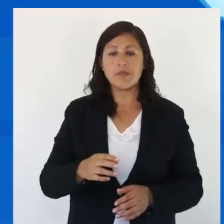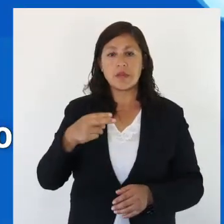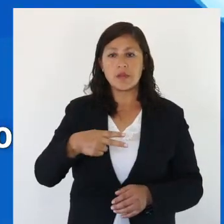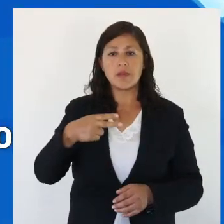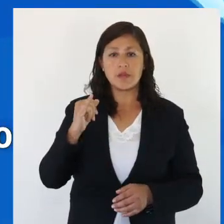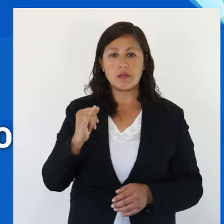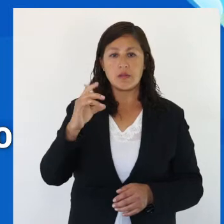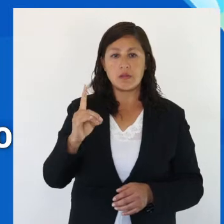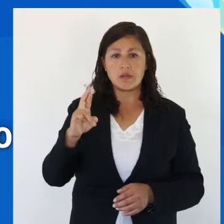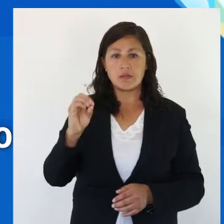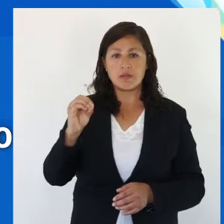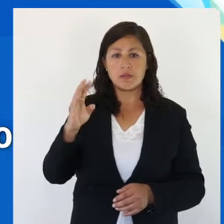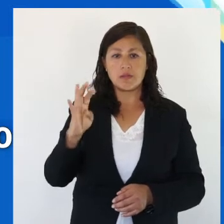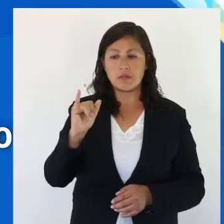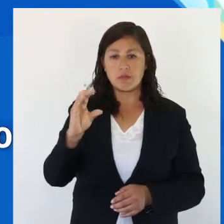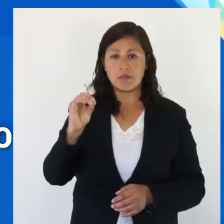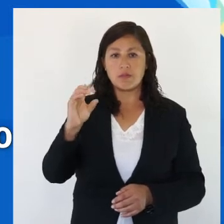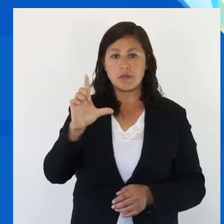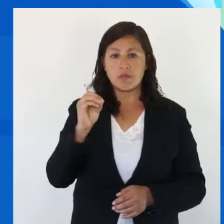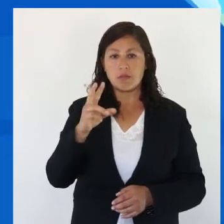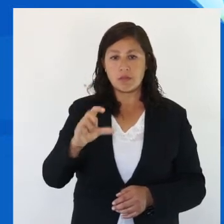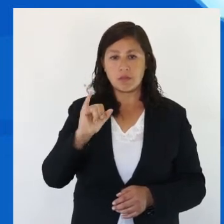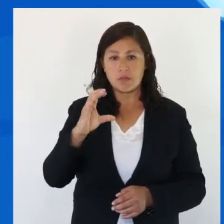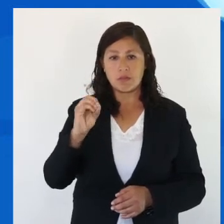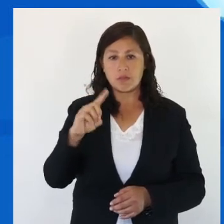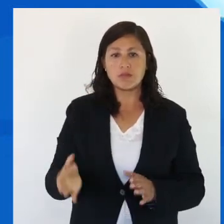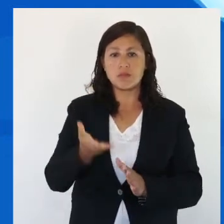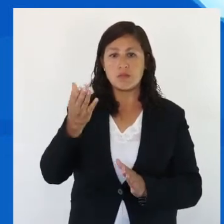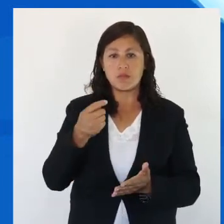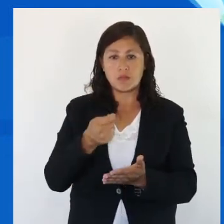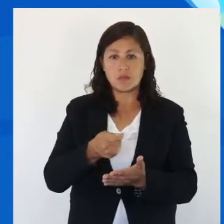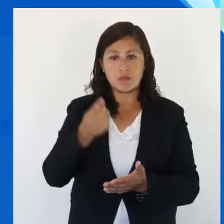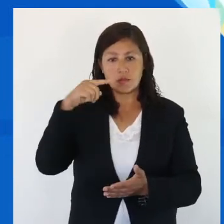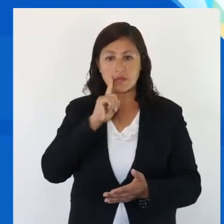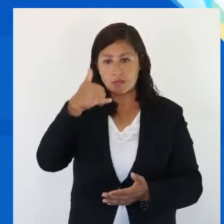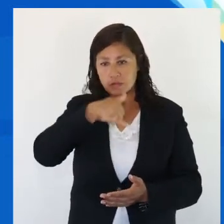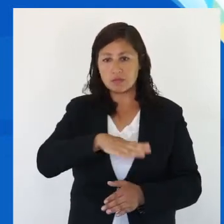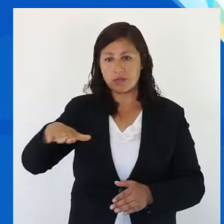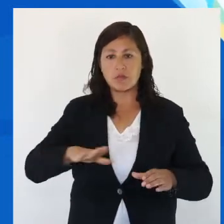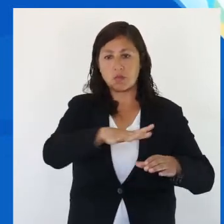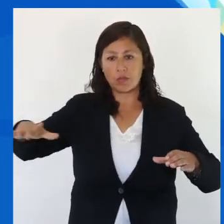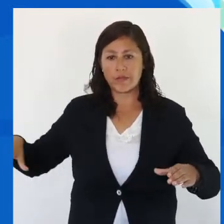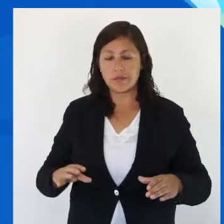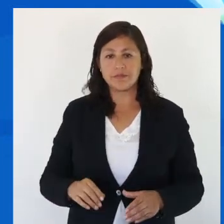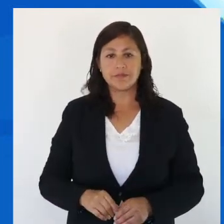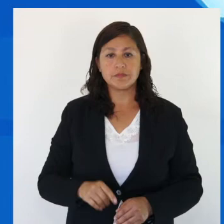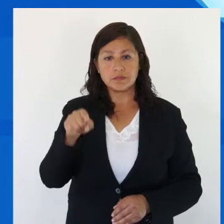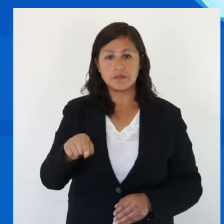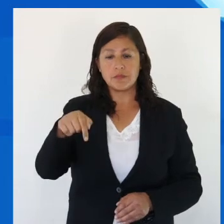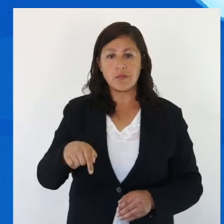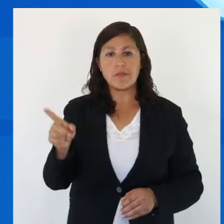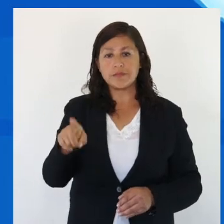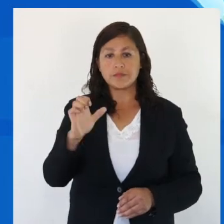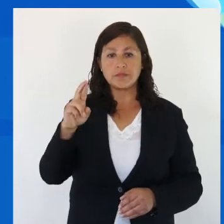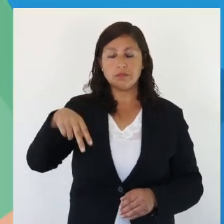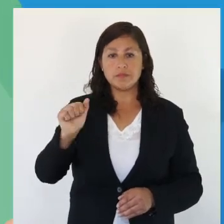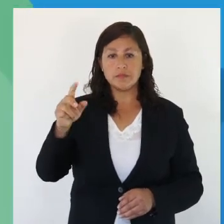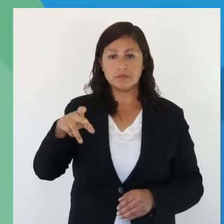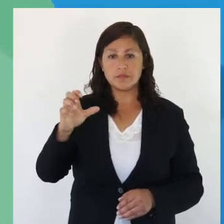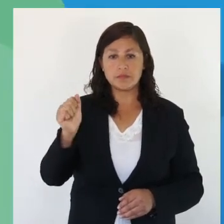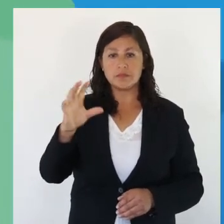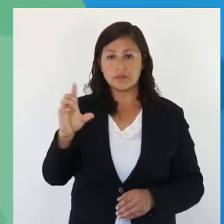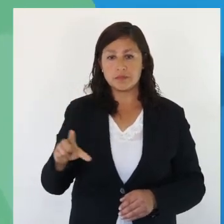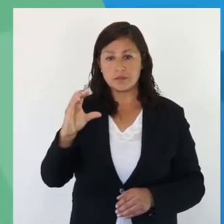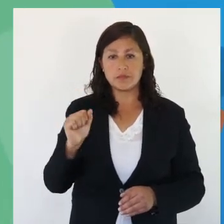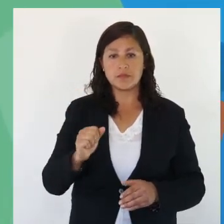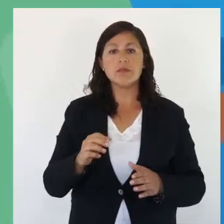ambientales que dañen los recursos hidrobiológicos, elevando las multas para quien contamine el mar u otro cuerpo de agua. De este modo, Serna